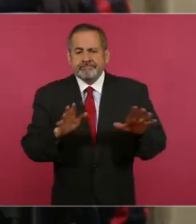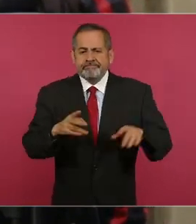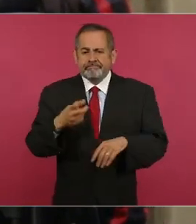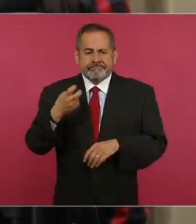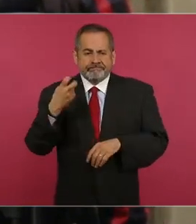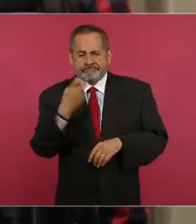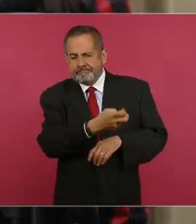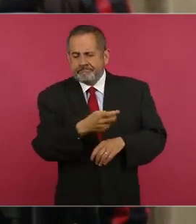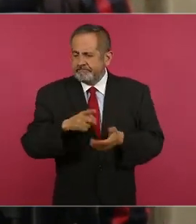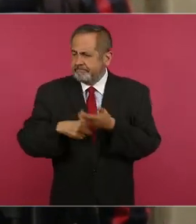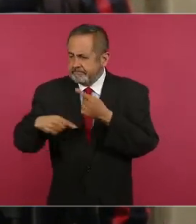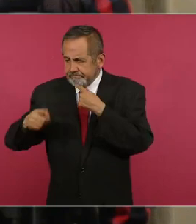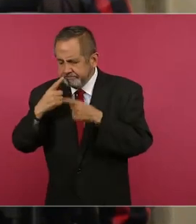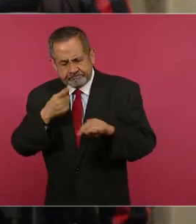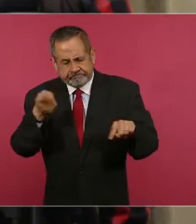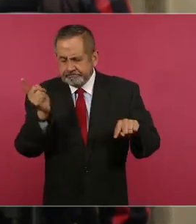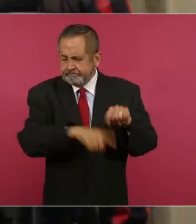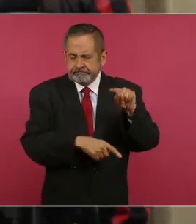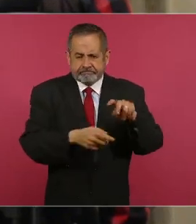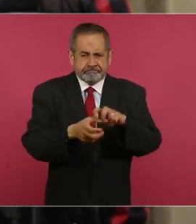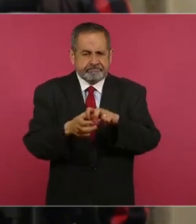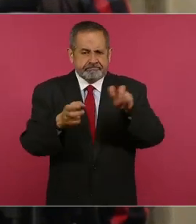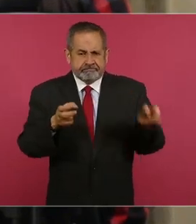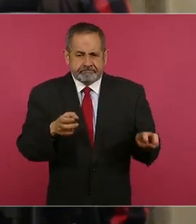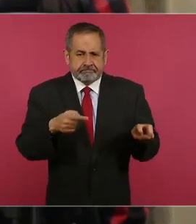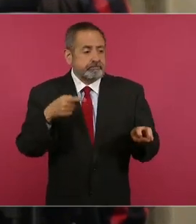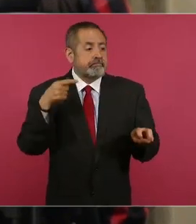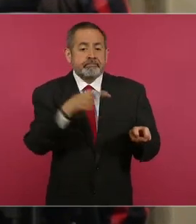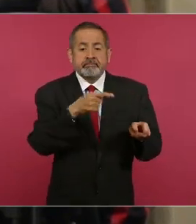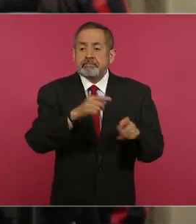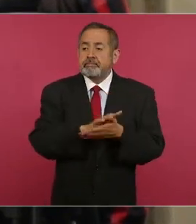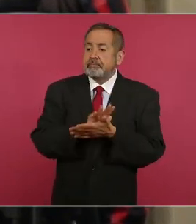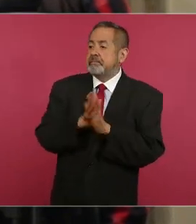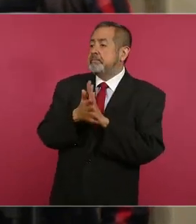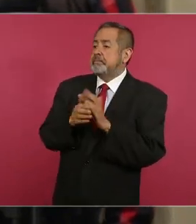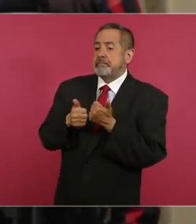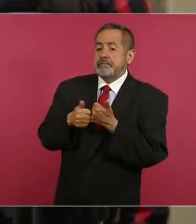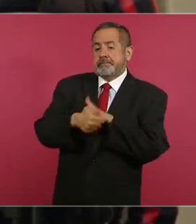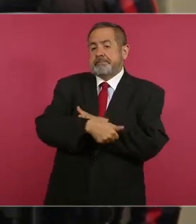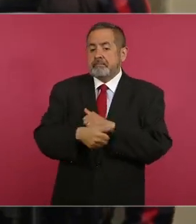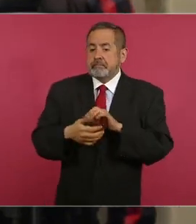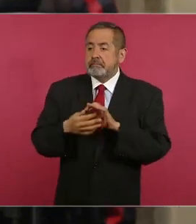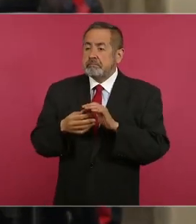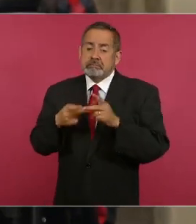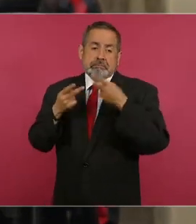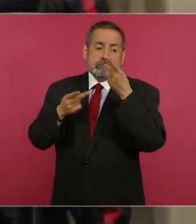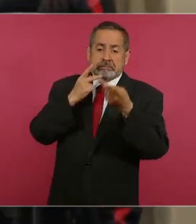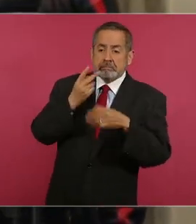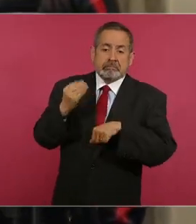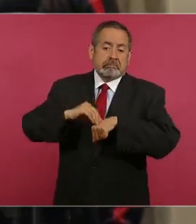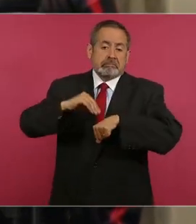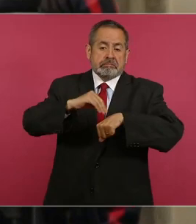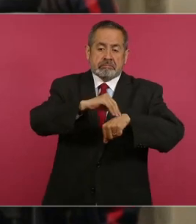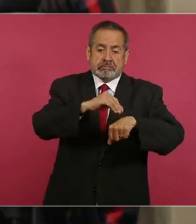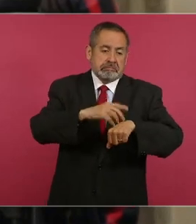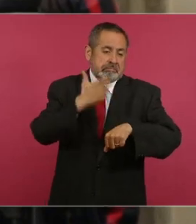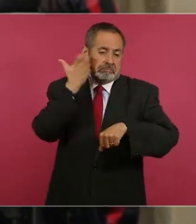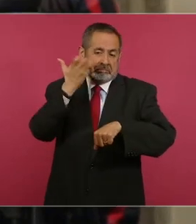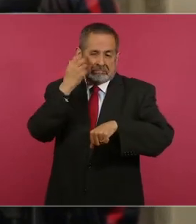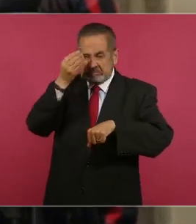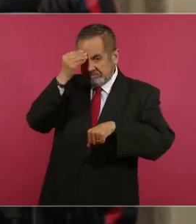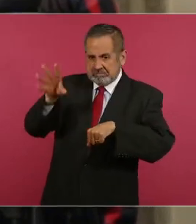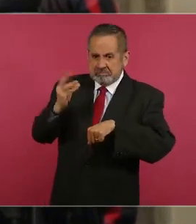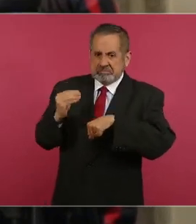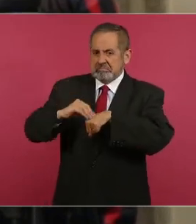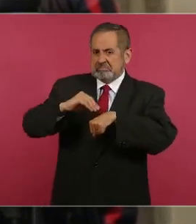órgano interno de control de haber tergiversado sus palabras, de haber alterado intencionalmente